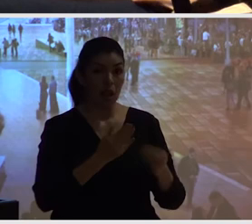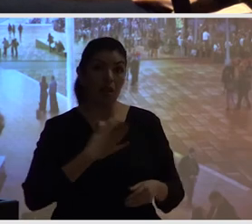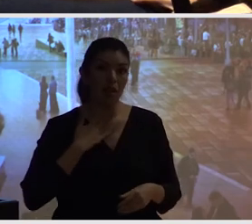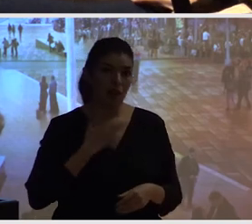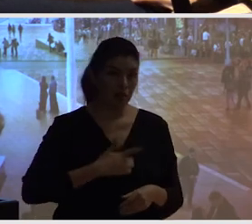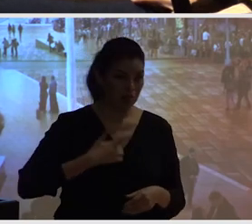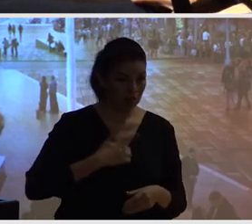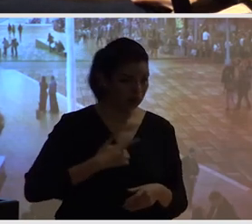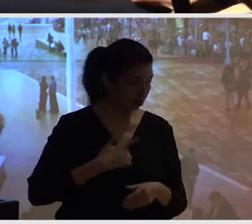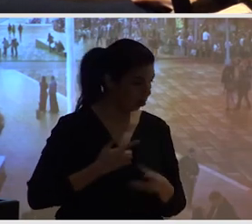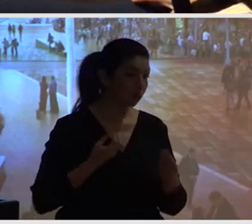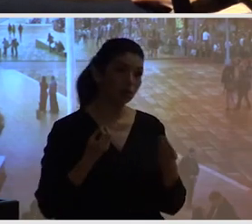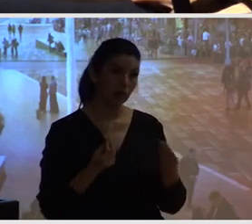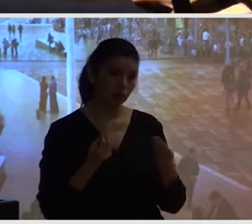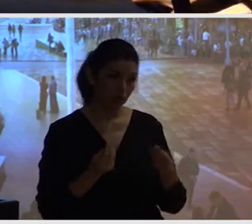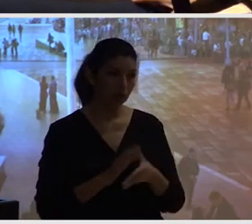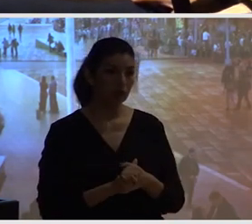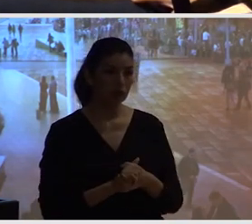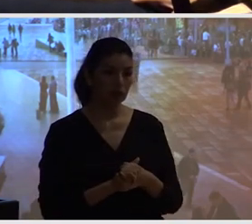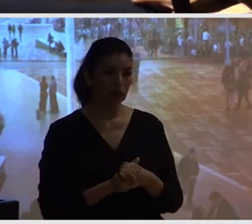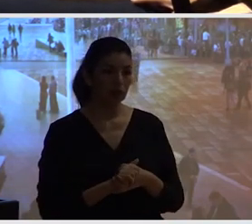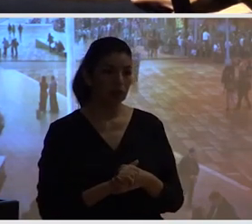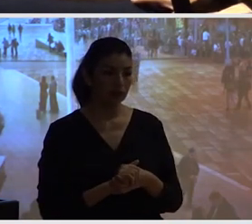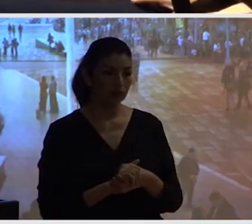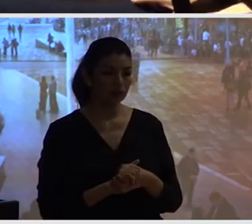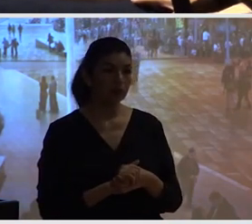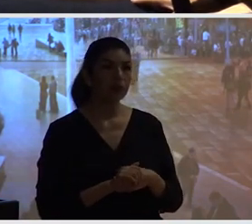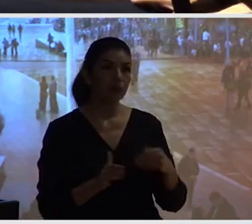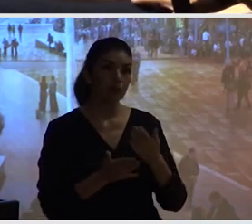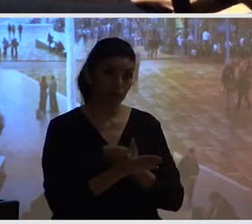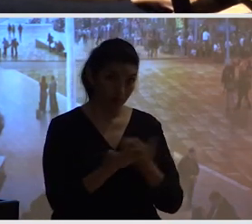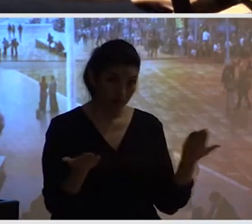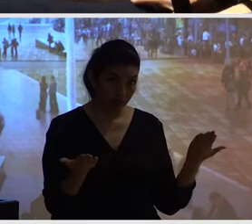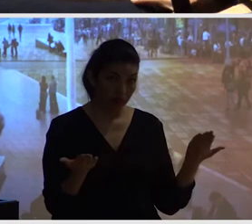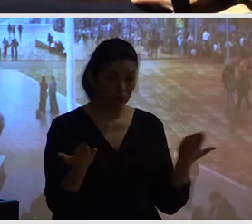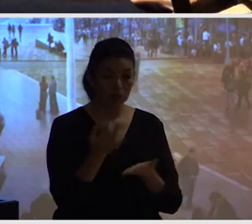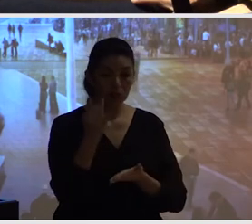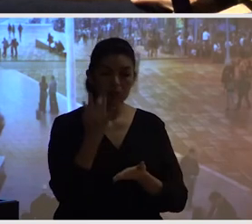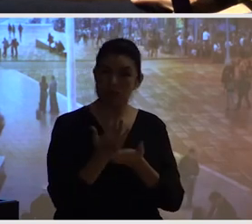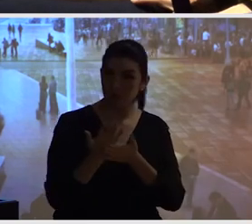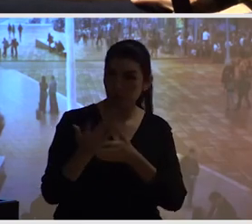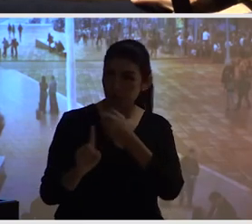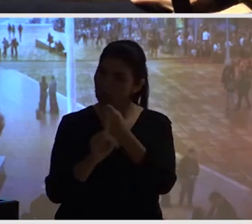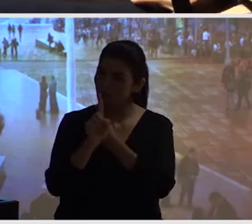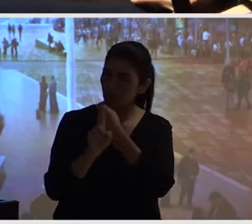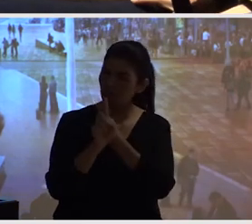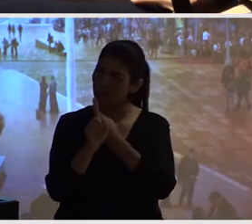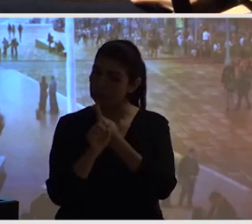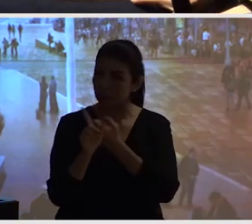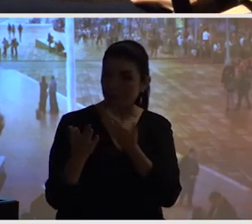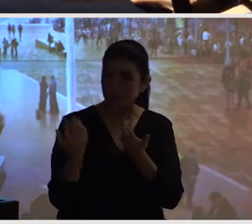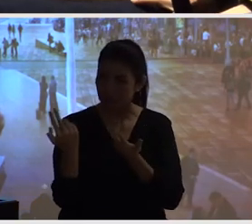respuestas de simplemente observar el problema y después idear